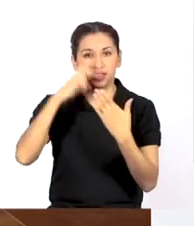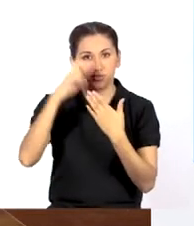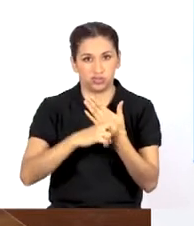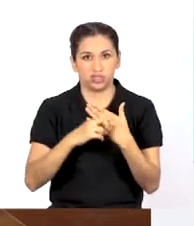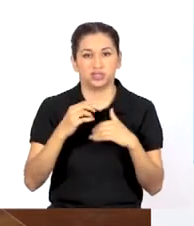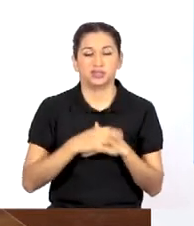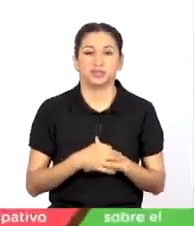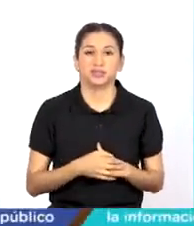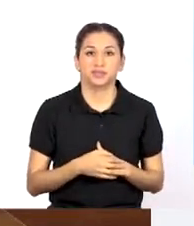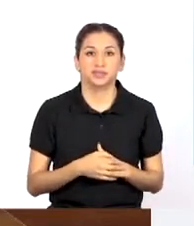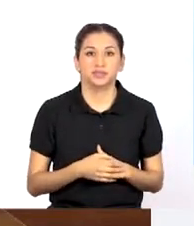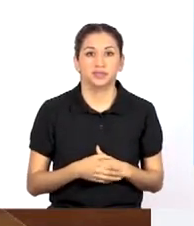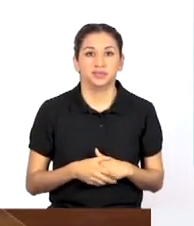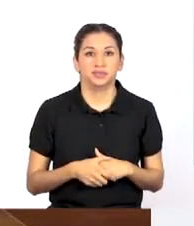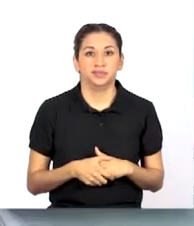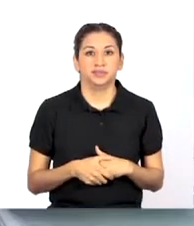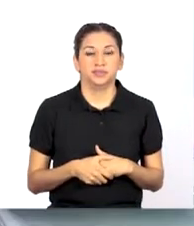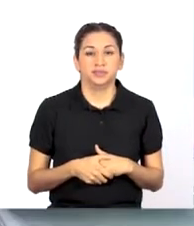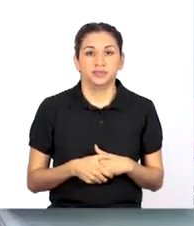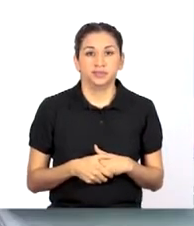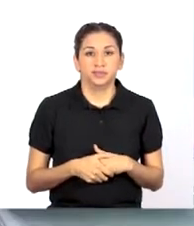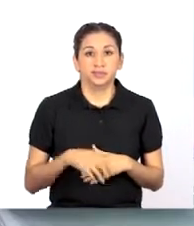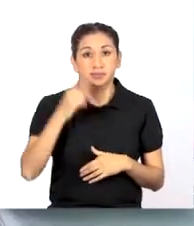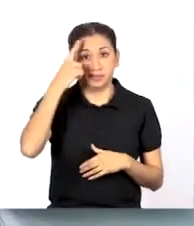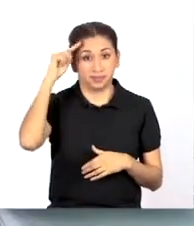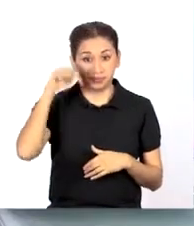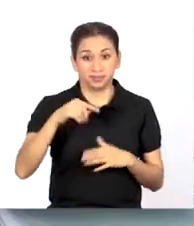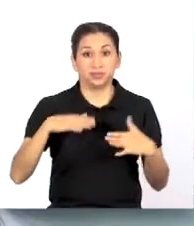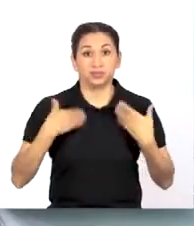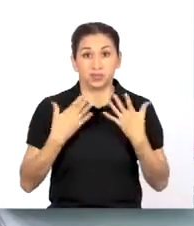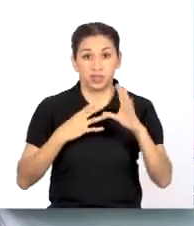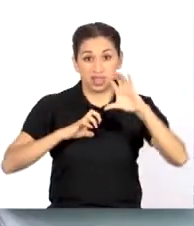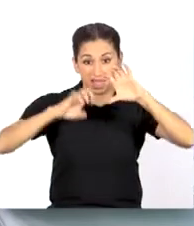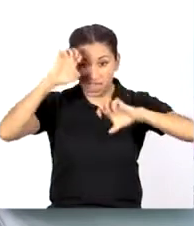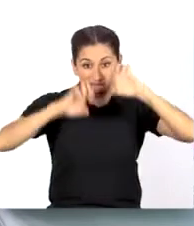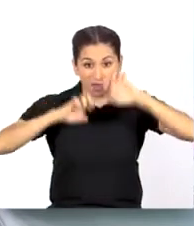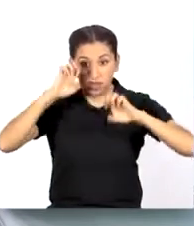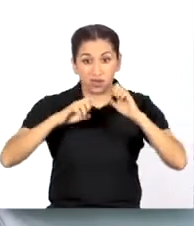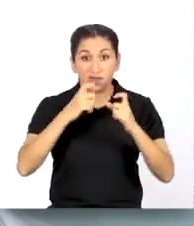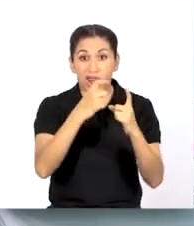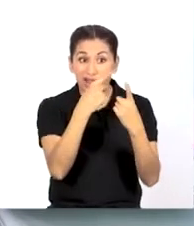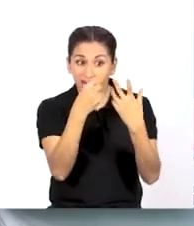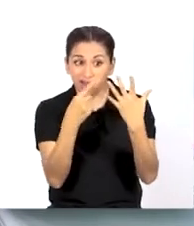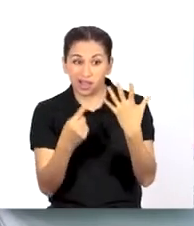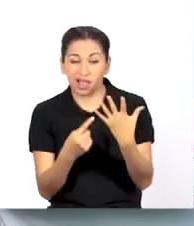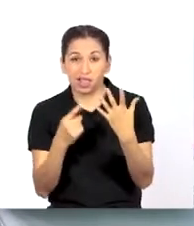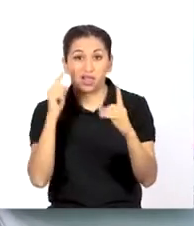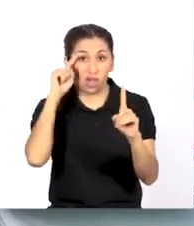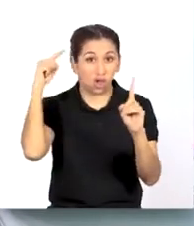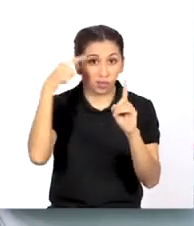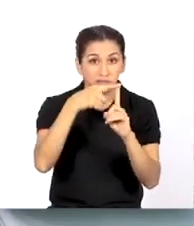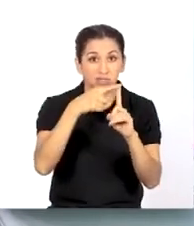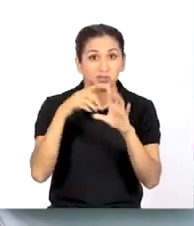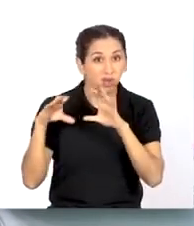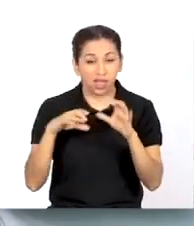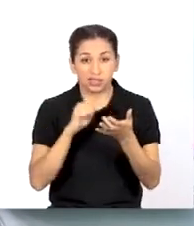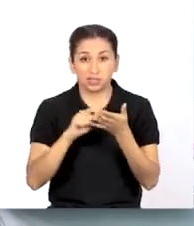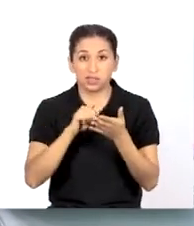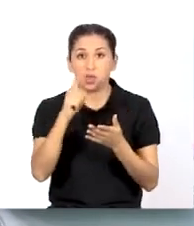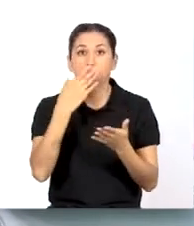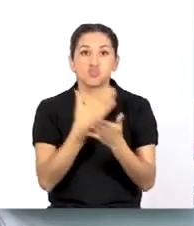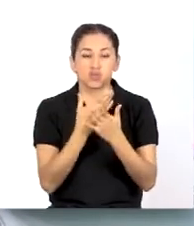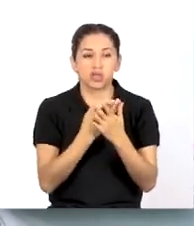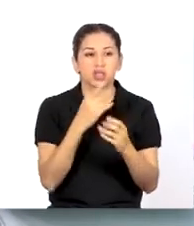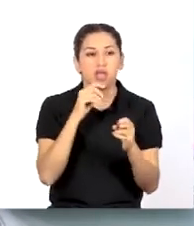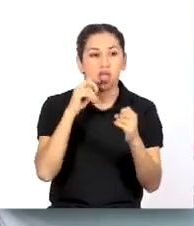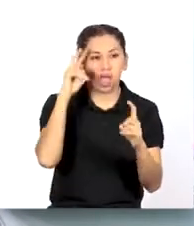el proyecto participativo. Para esto se puede evaluar cada objetivo y actividad. Podemos analizar si cada una ha